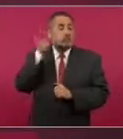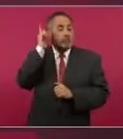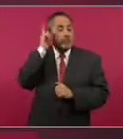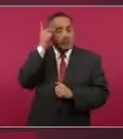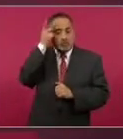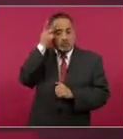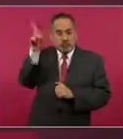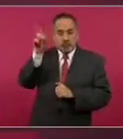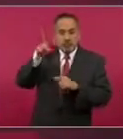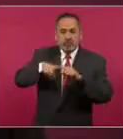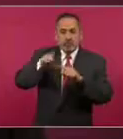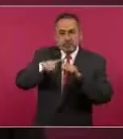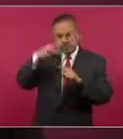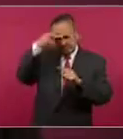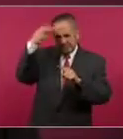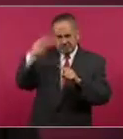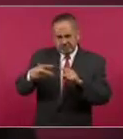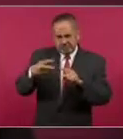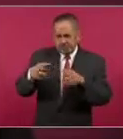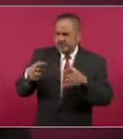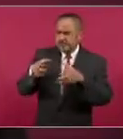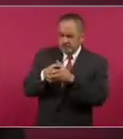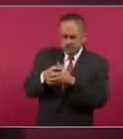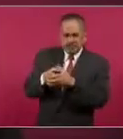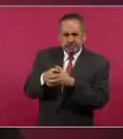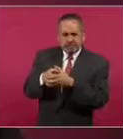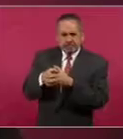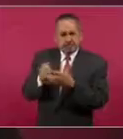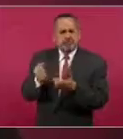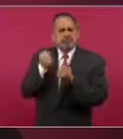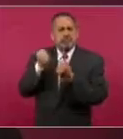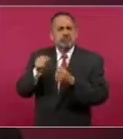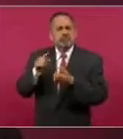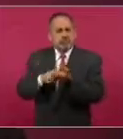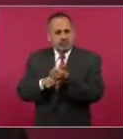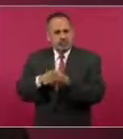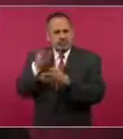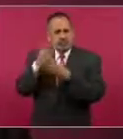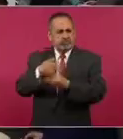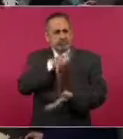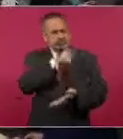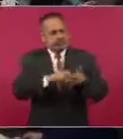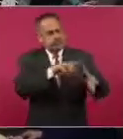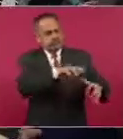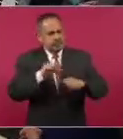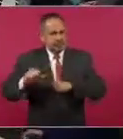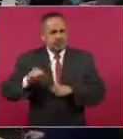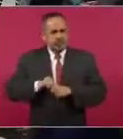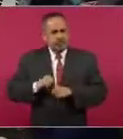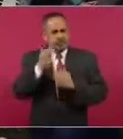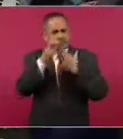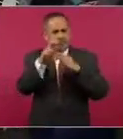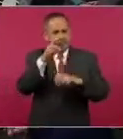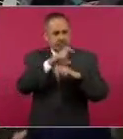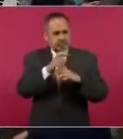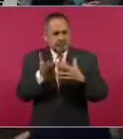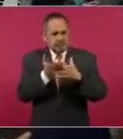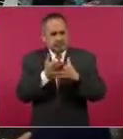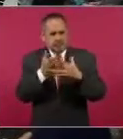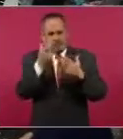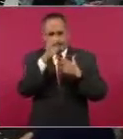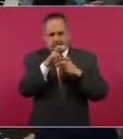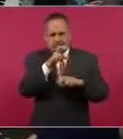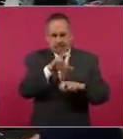los que se queden con el banco, que compren las acciones mayoritarias del banco,